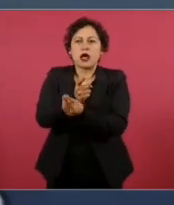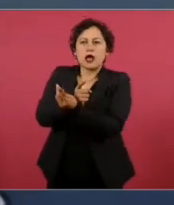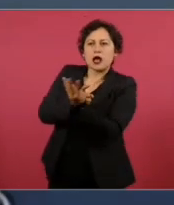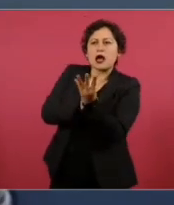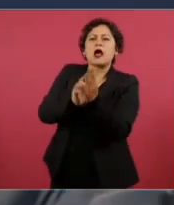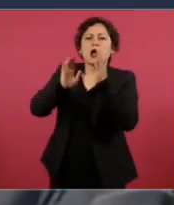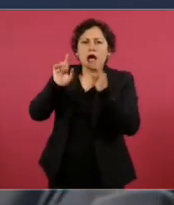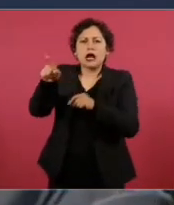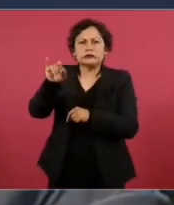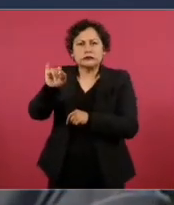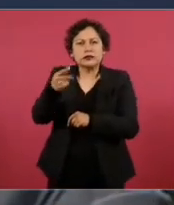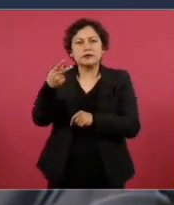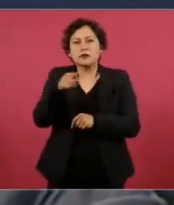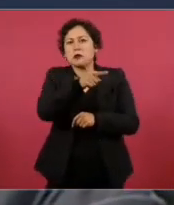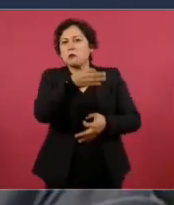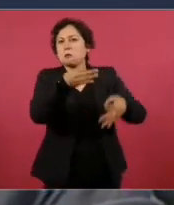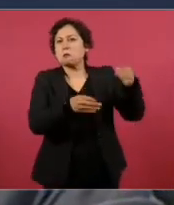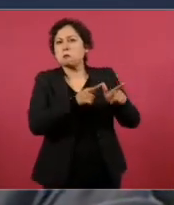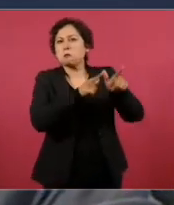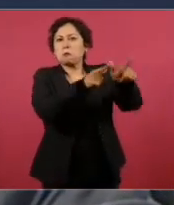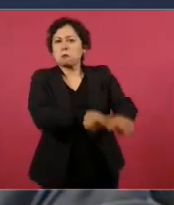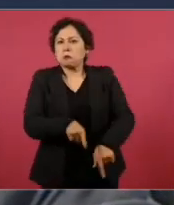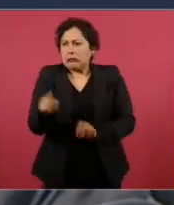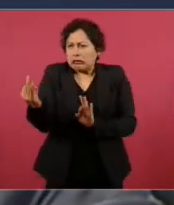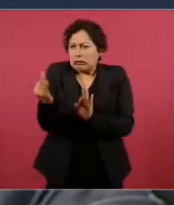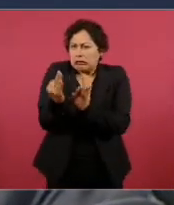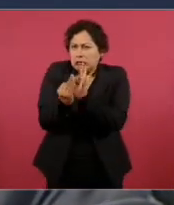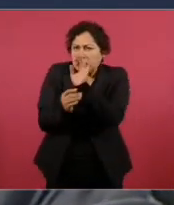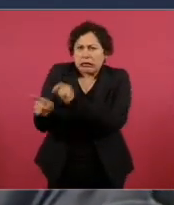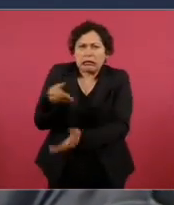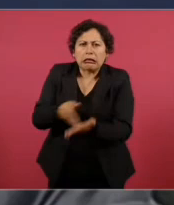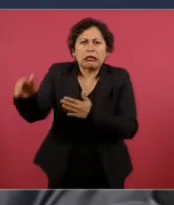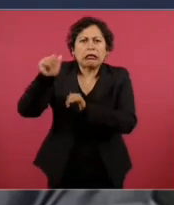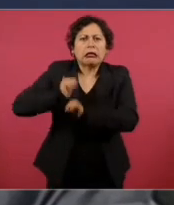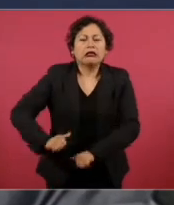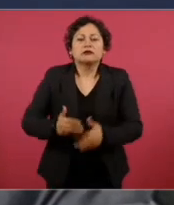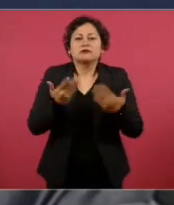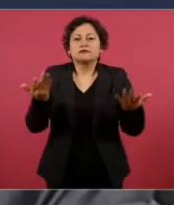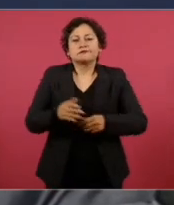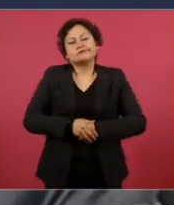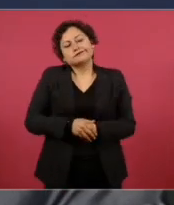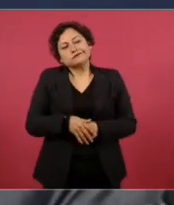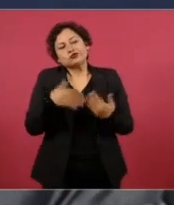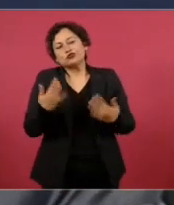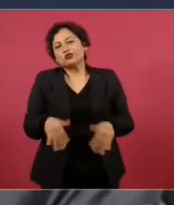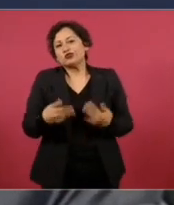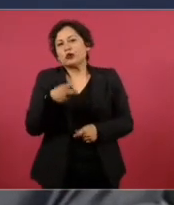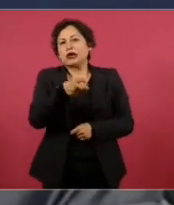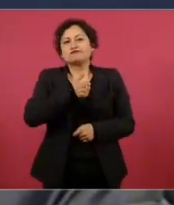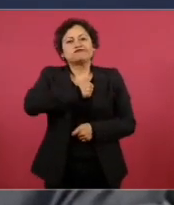proceso sigue en marcha. La realidad… Y te va a alcanzar, y te va a alcanzar pronto el proceso. Qué lamentable sería para el país, sería un